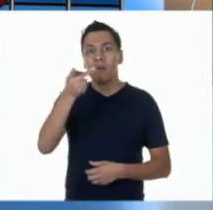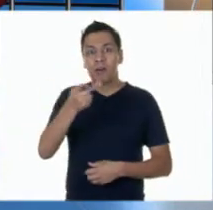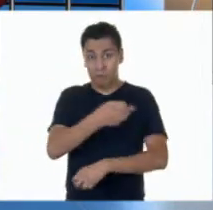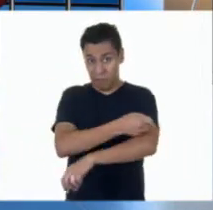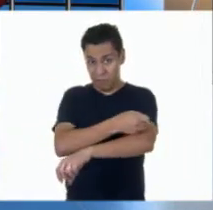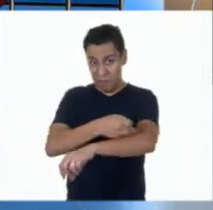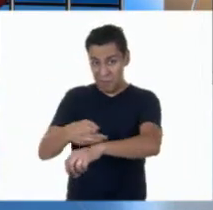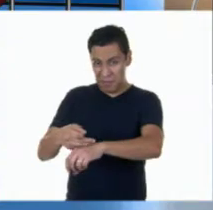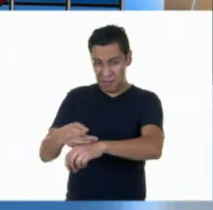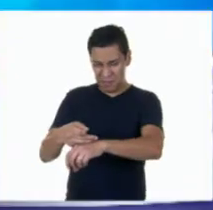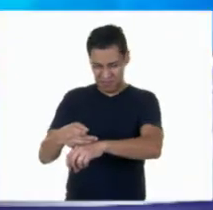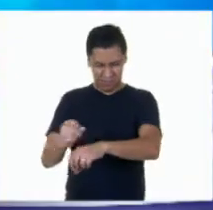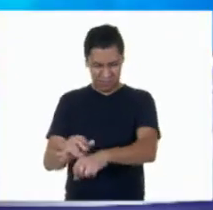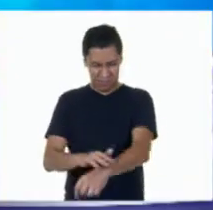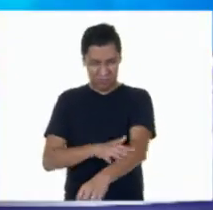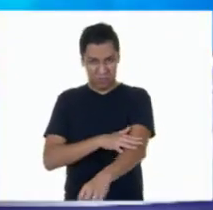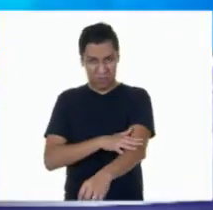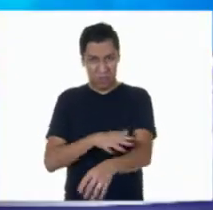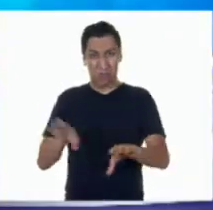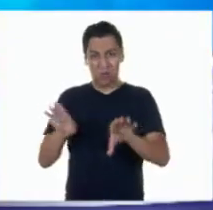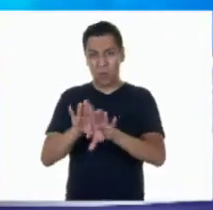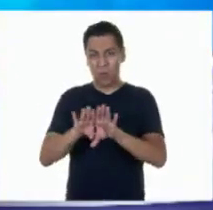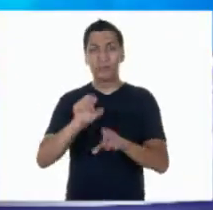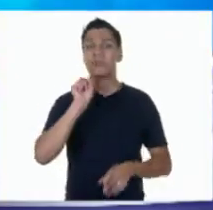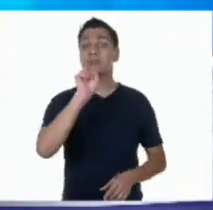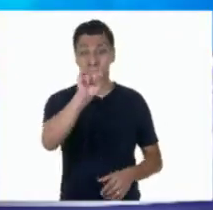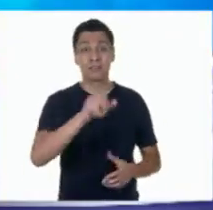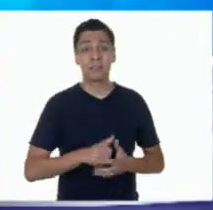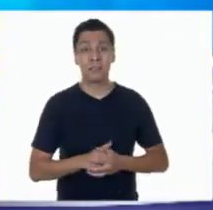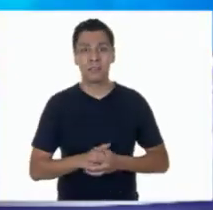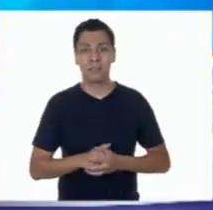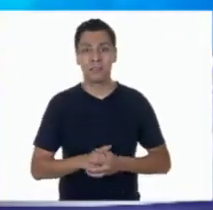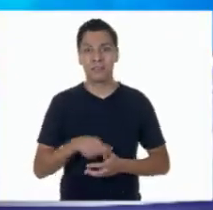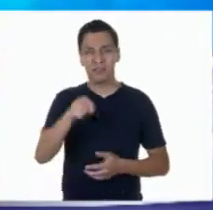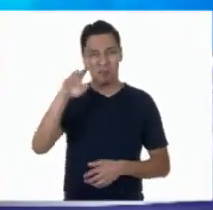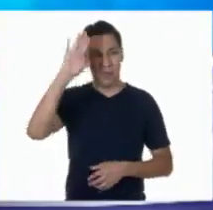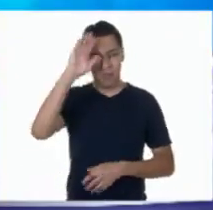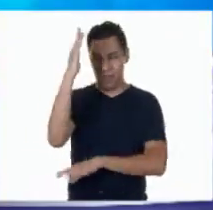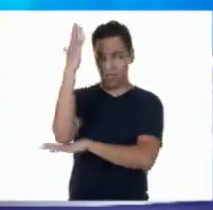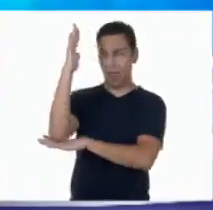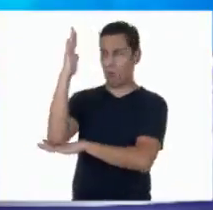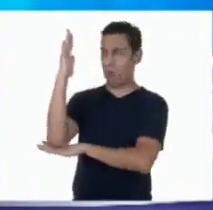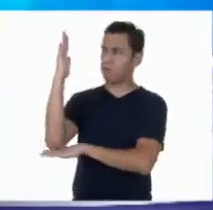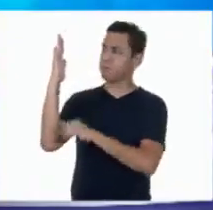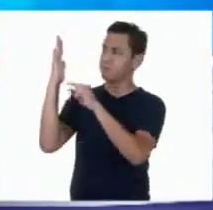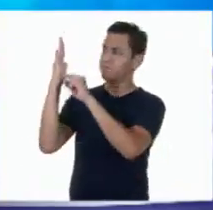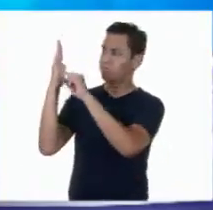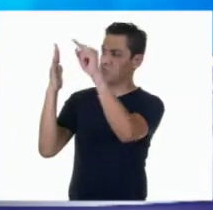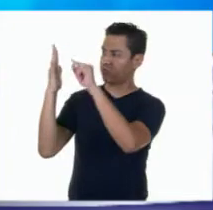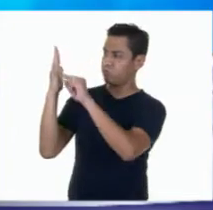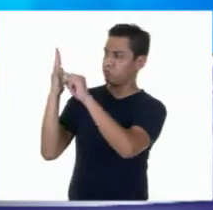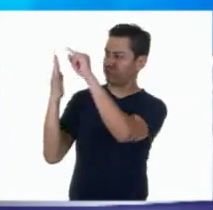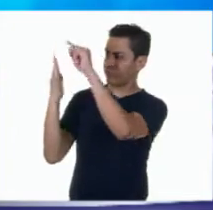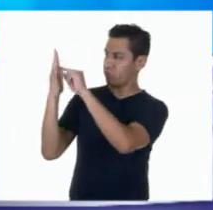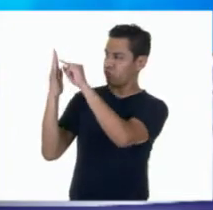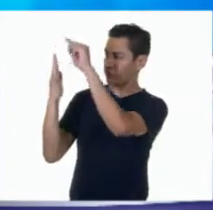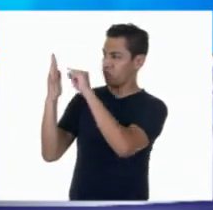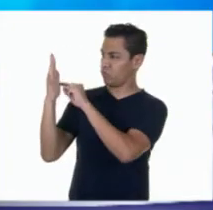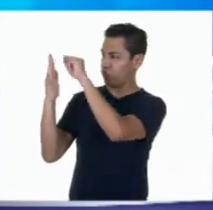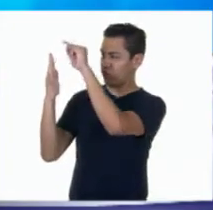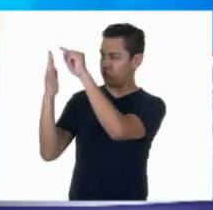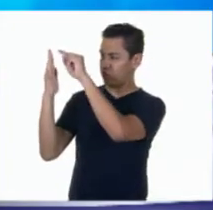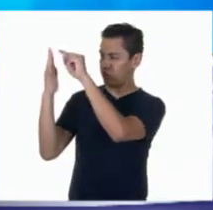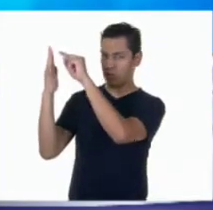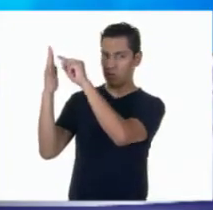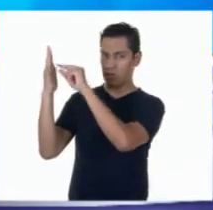emociones tienen familia? La respuesta es sí. Imaginen un árbol en donde el tronco es la tristeza y las